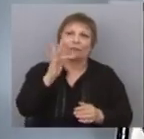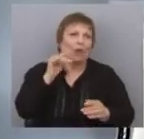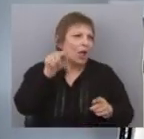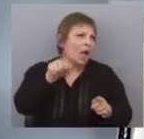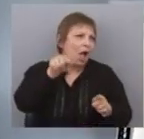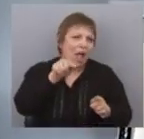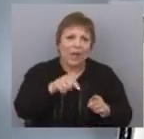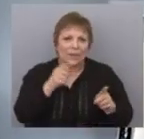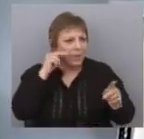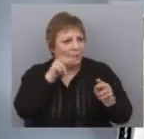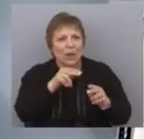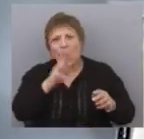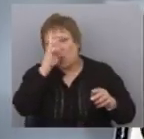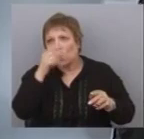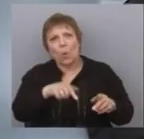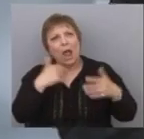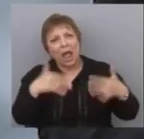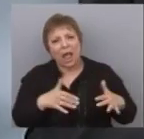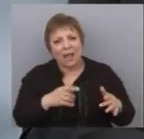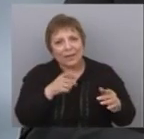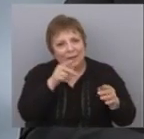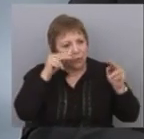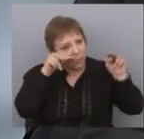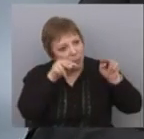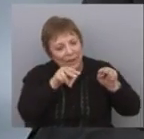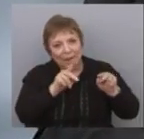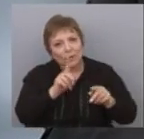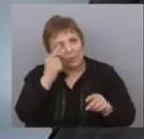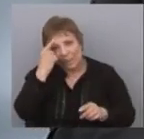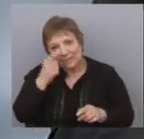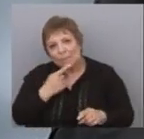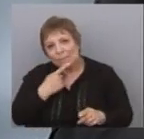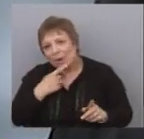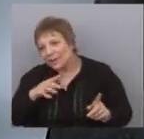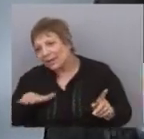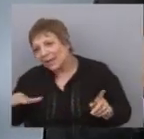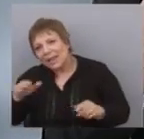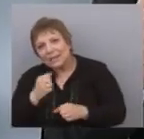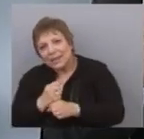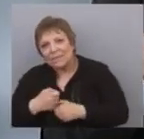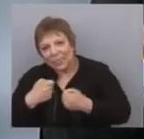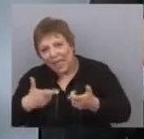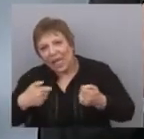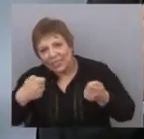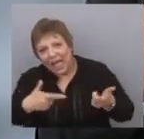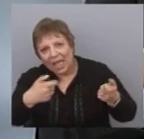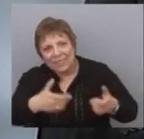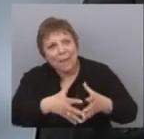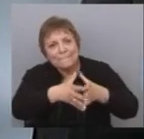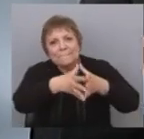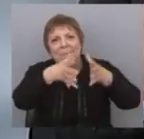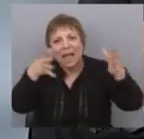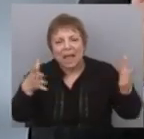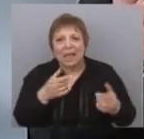la fiscalidad del país a considerar la política en una concepción absolutamente más amplia,